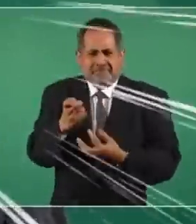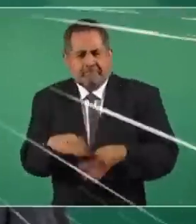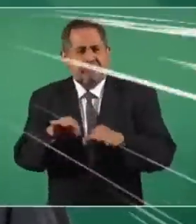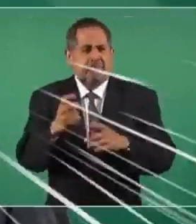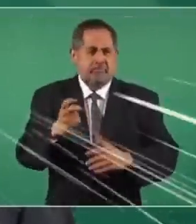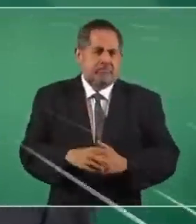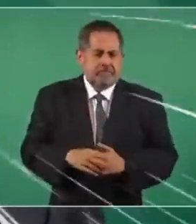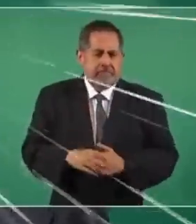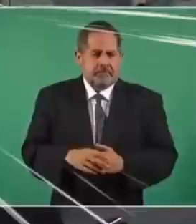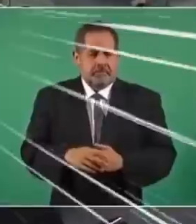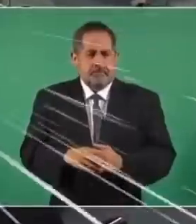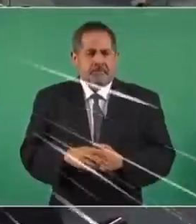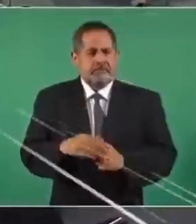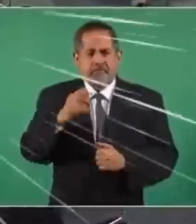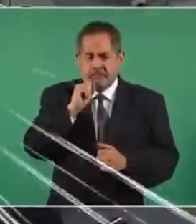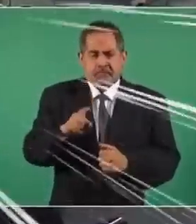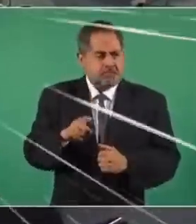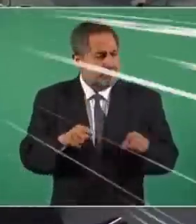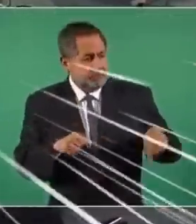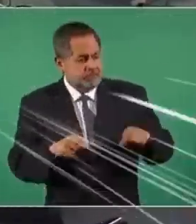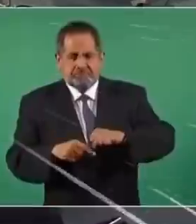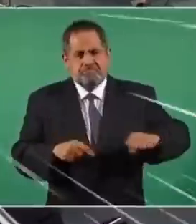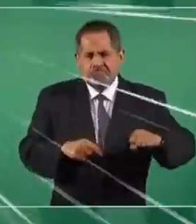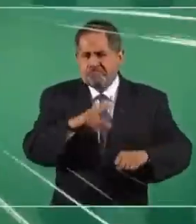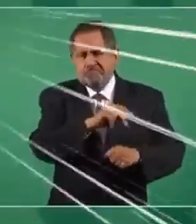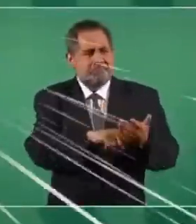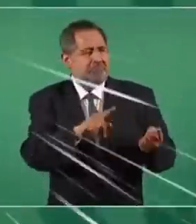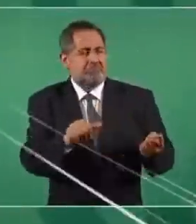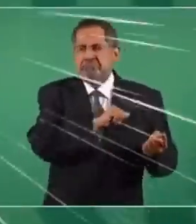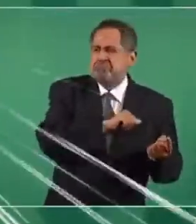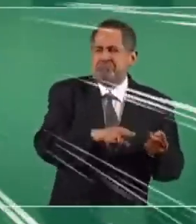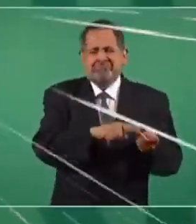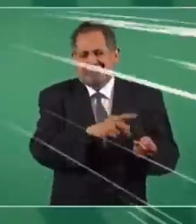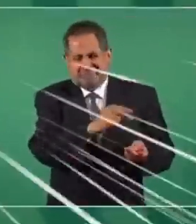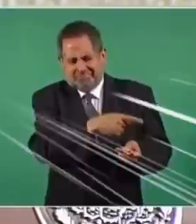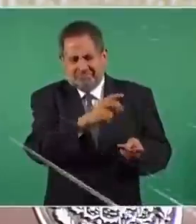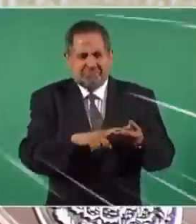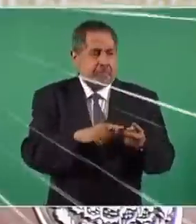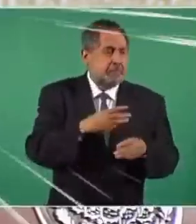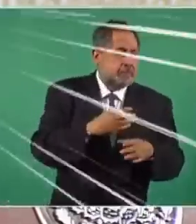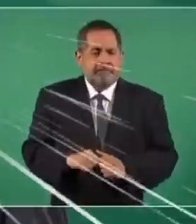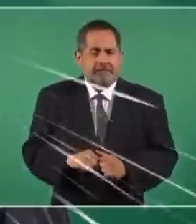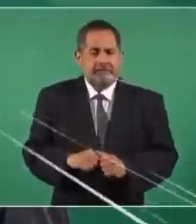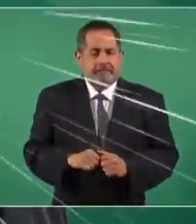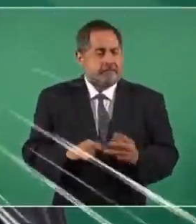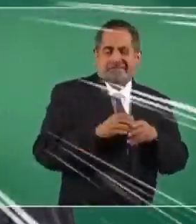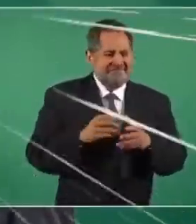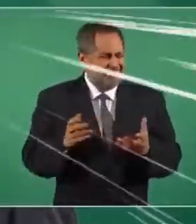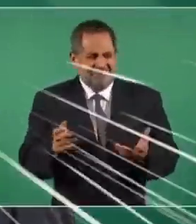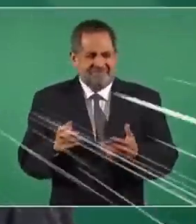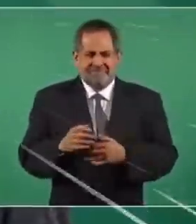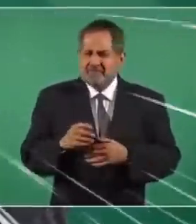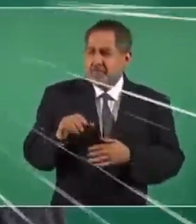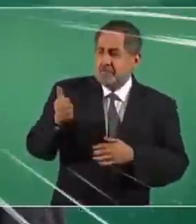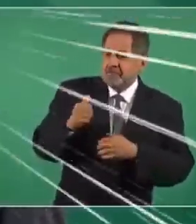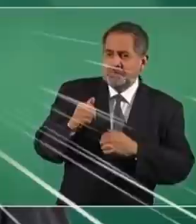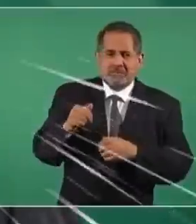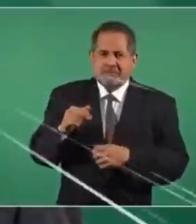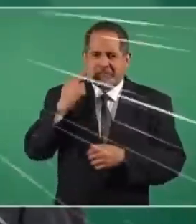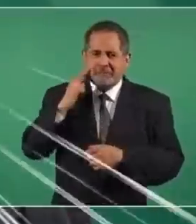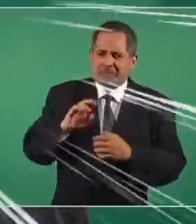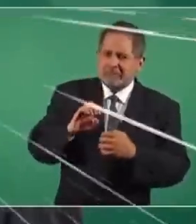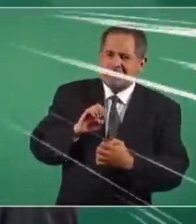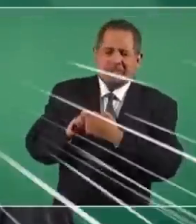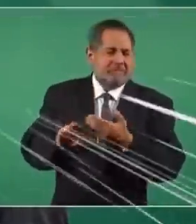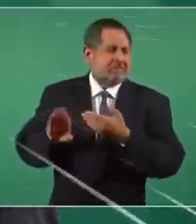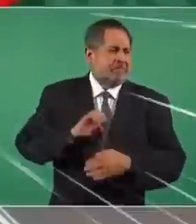y enfrentar el egoísmo, el materialismo, el clasismo, el racismo, que